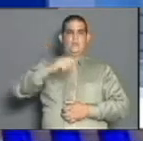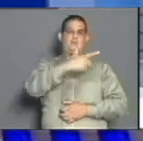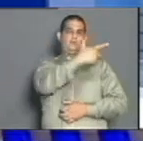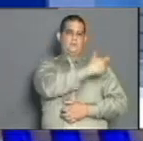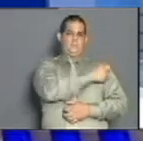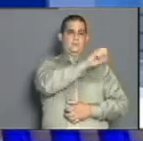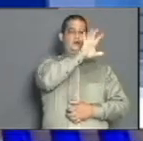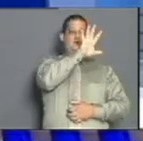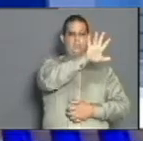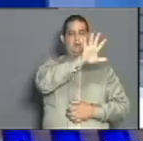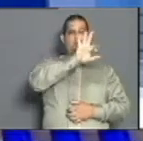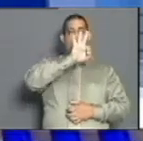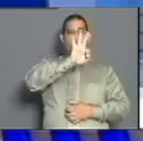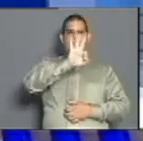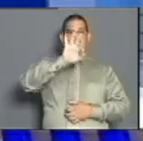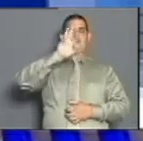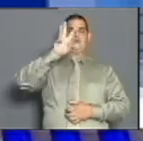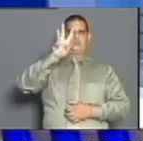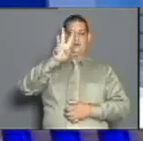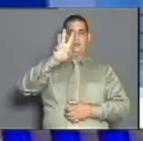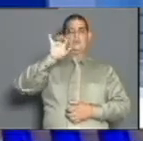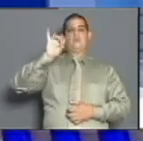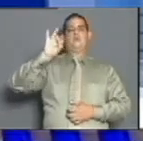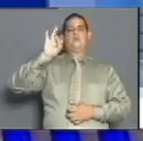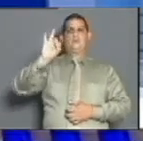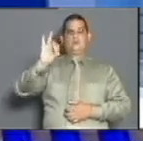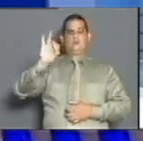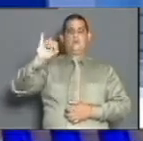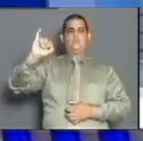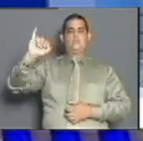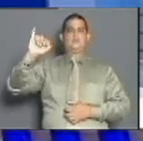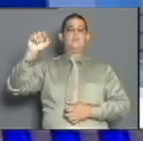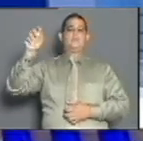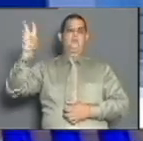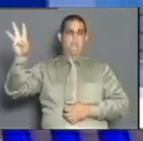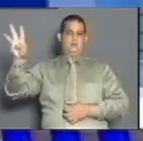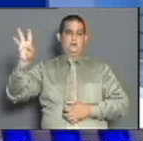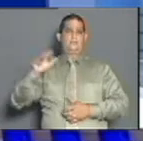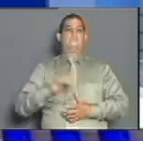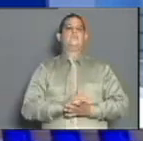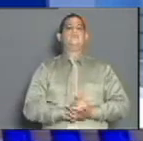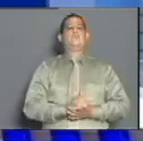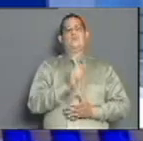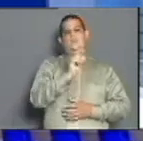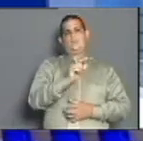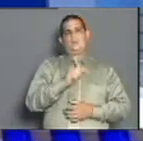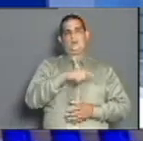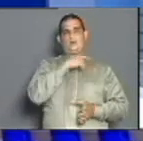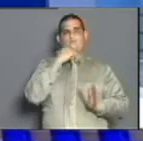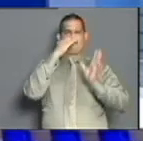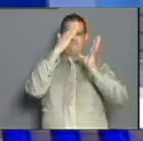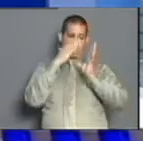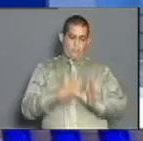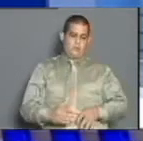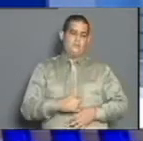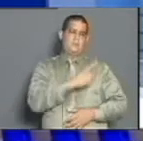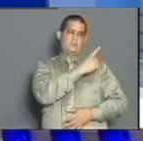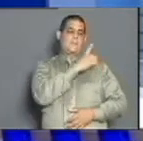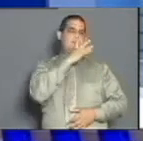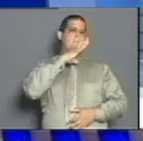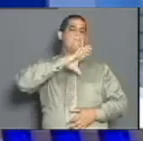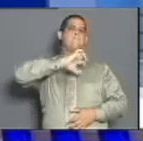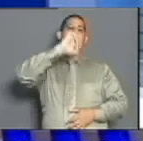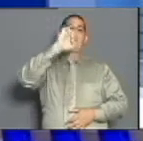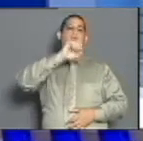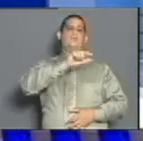583.763 holguineros. Un fallecido se lamenta la jornada de ayer, pertenece al municipio